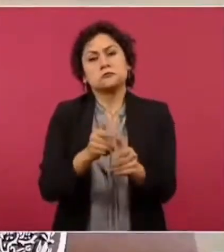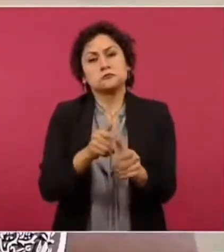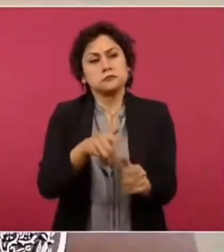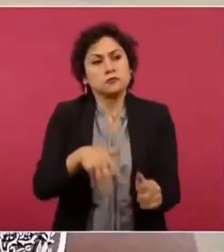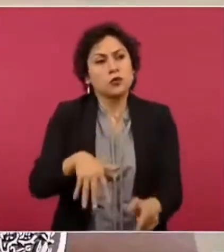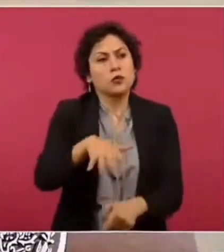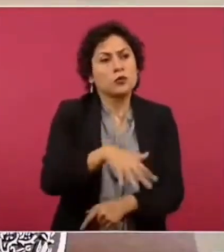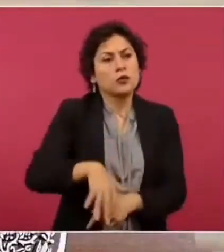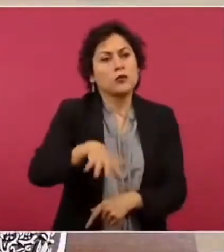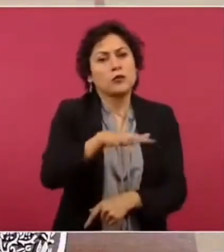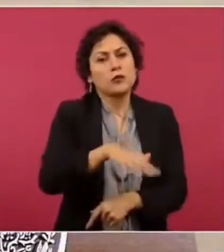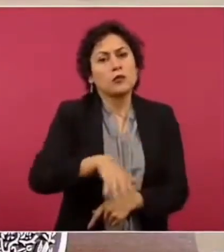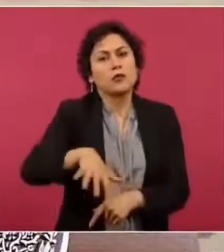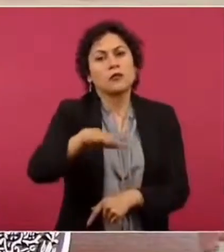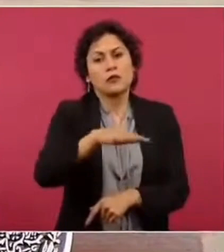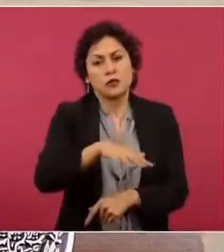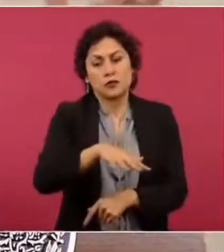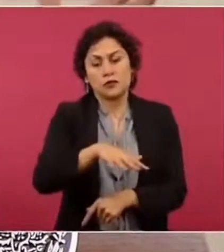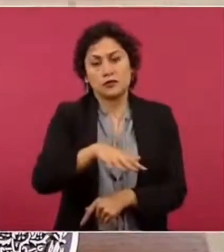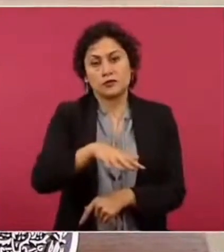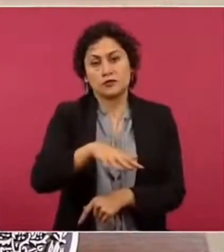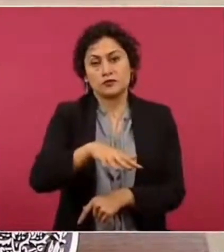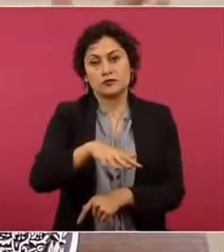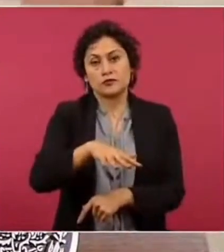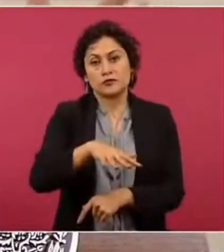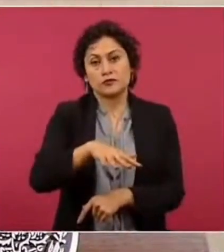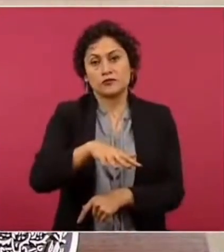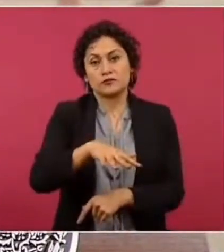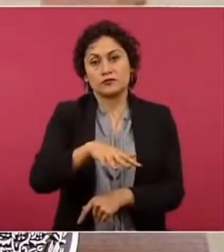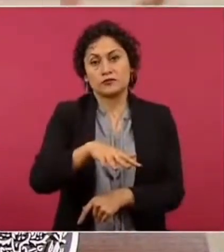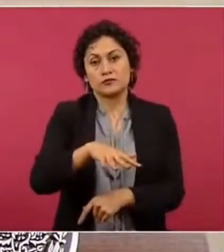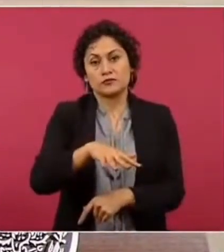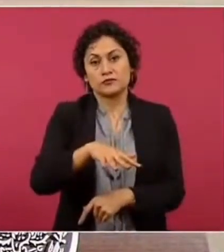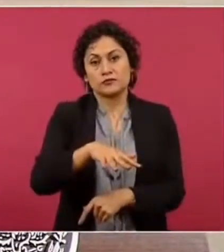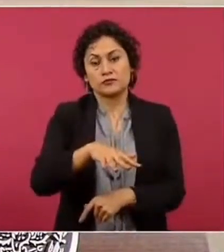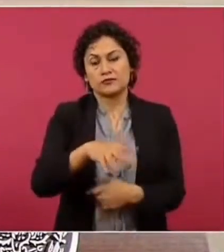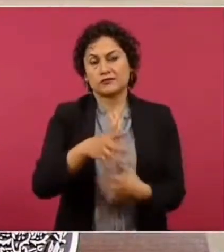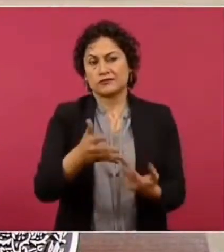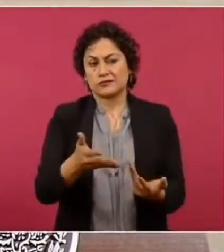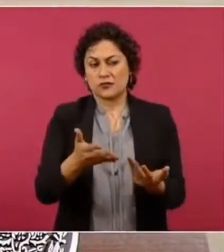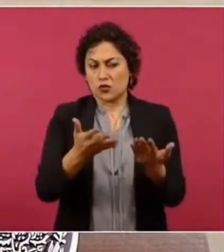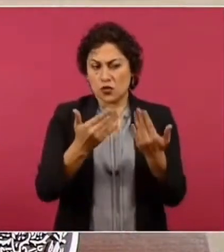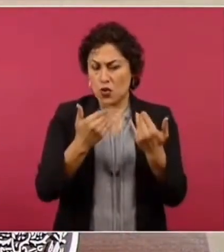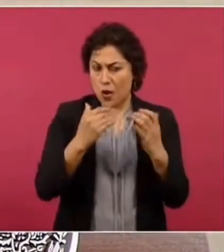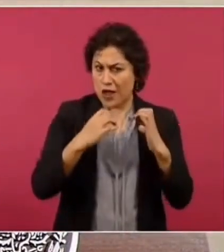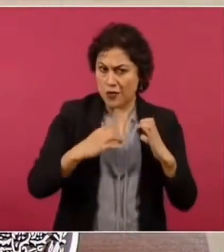ya se había buscado y no estaban los cuerpos.